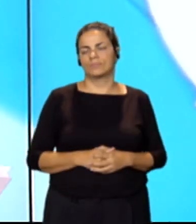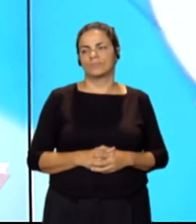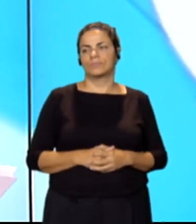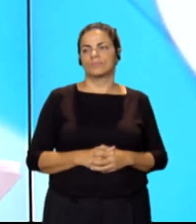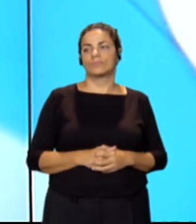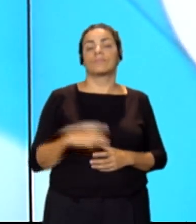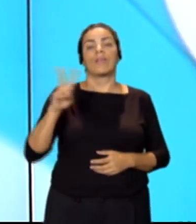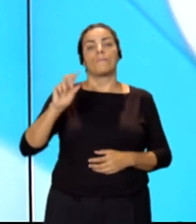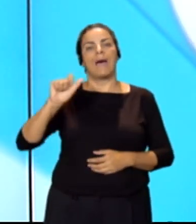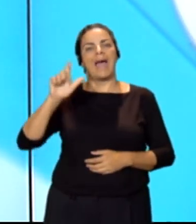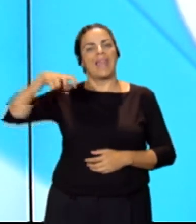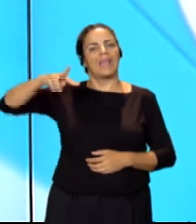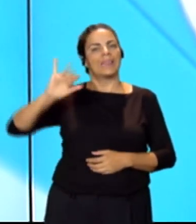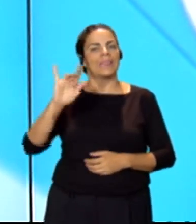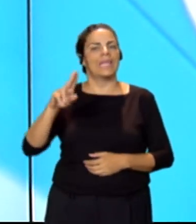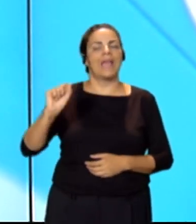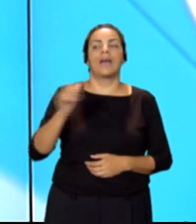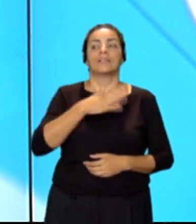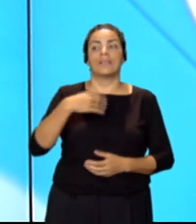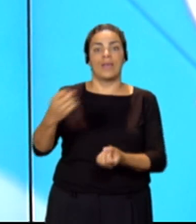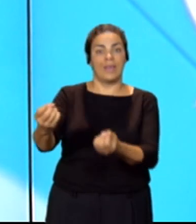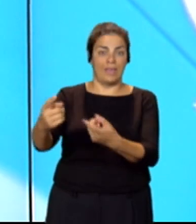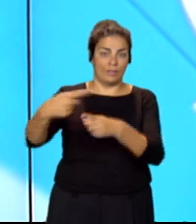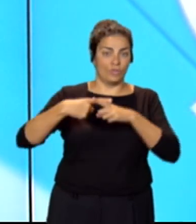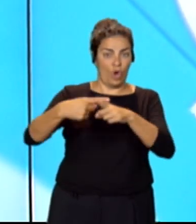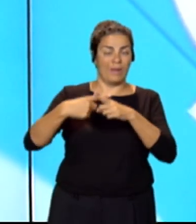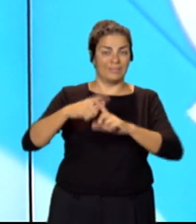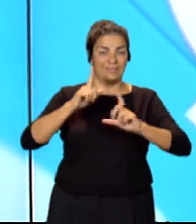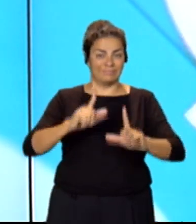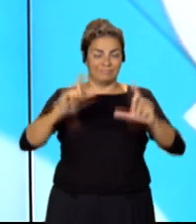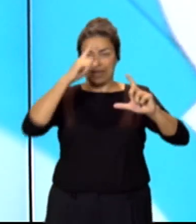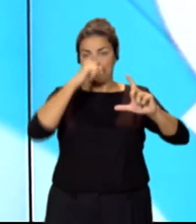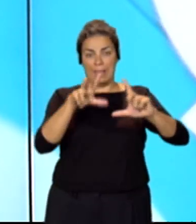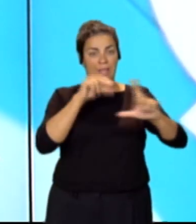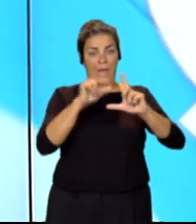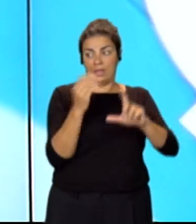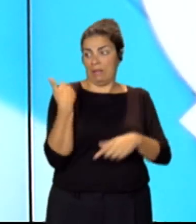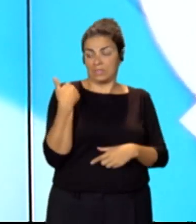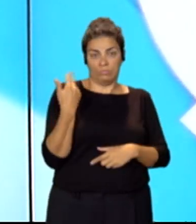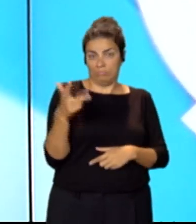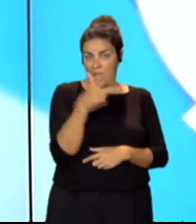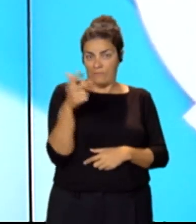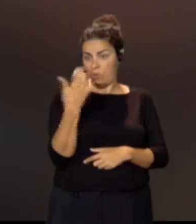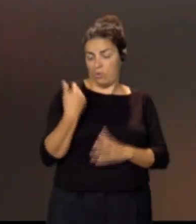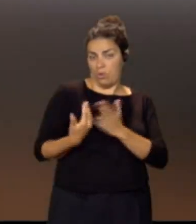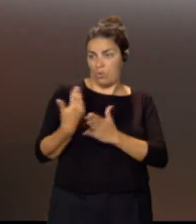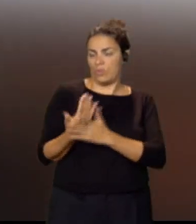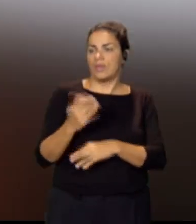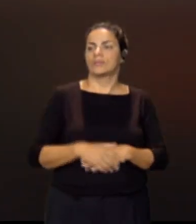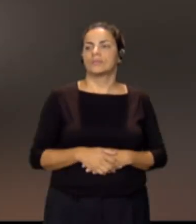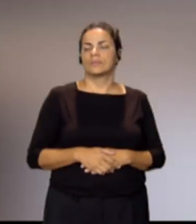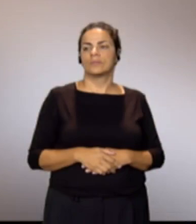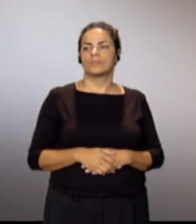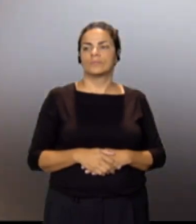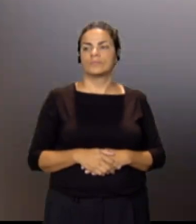Valentina quiere compartir con nosotros esta imagen que grabó hace tan solo unos días. Vamos, antes a coger